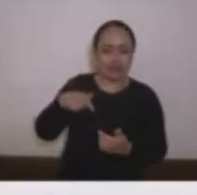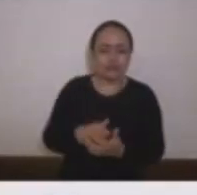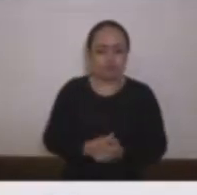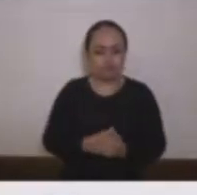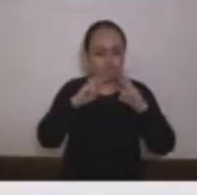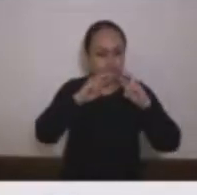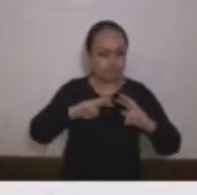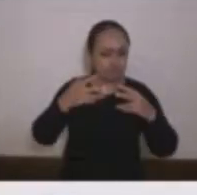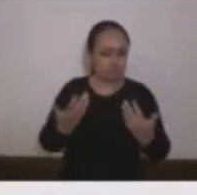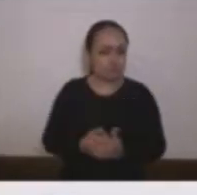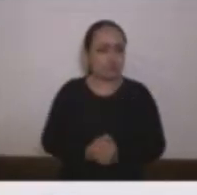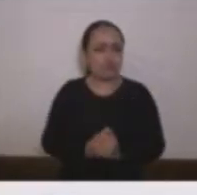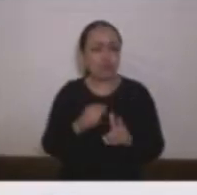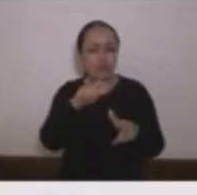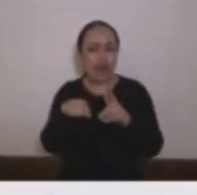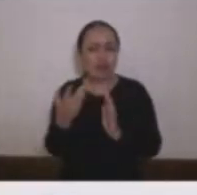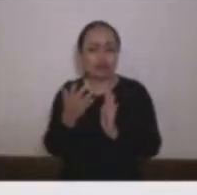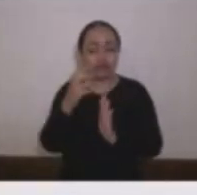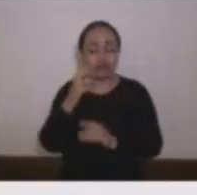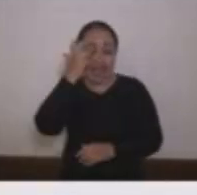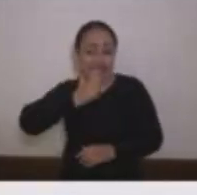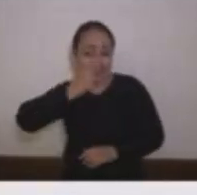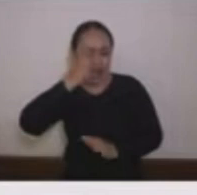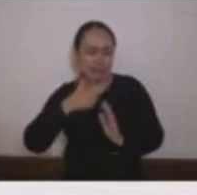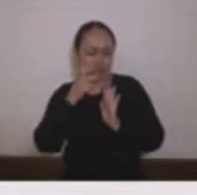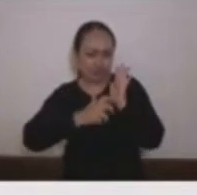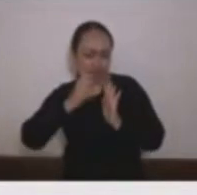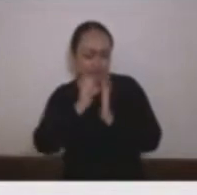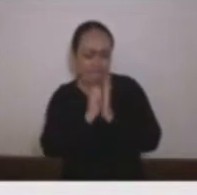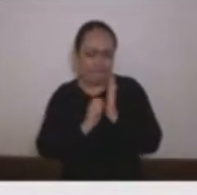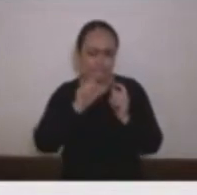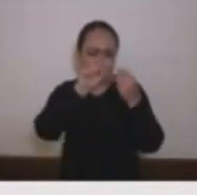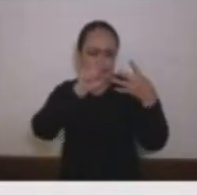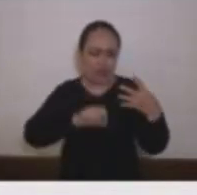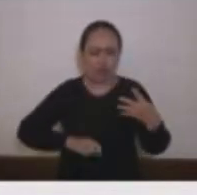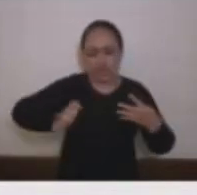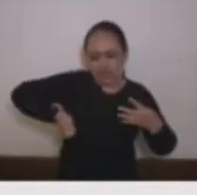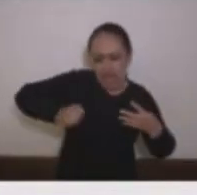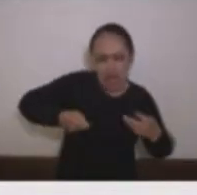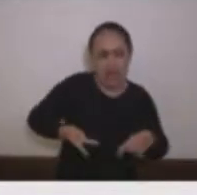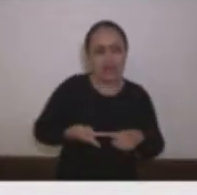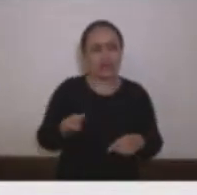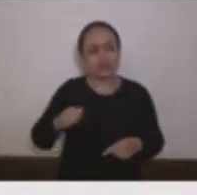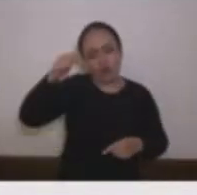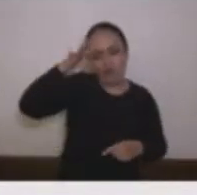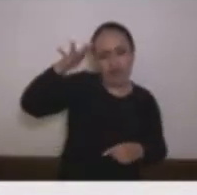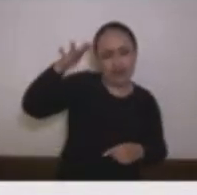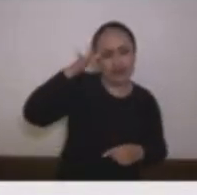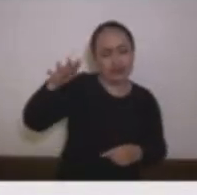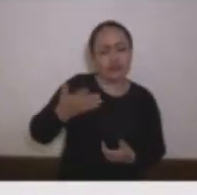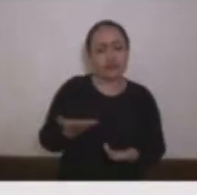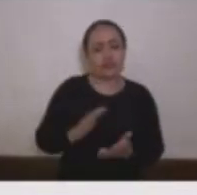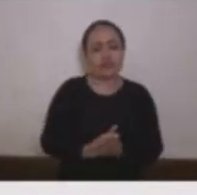aunque muchas de las preguntas del examen se enfocaban en filosofía del derecho y su formación académica y experiencia profesional no tienen muchas bases al respecto